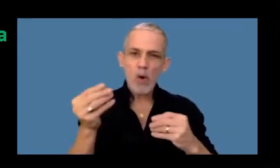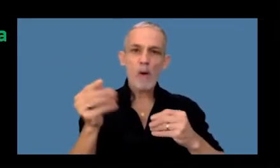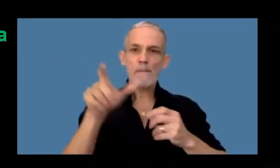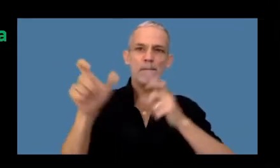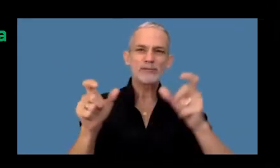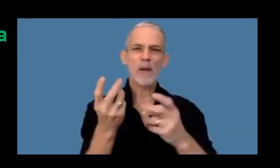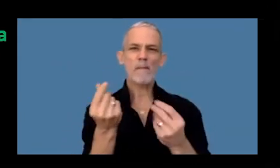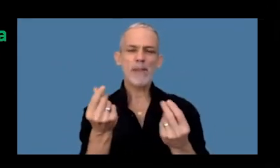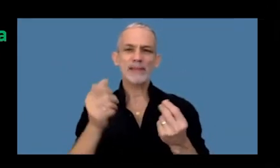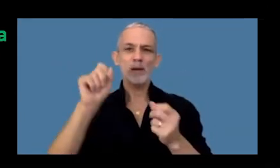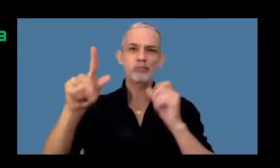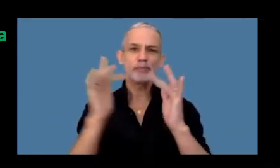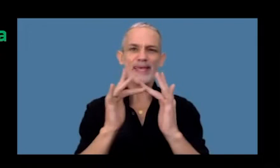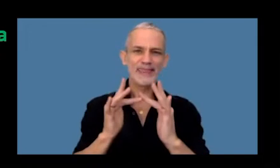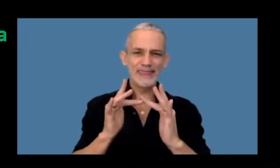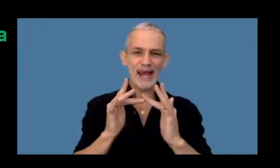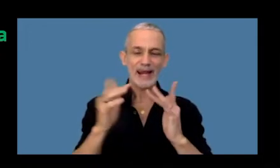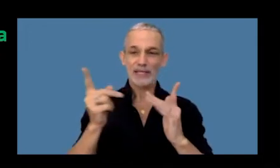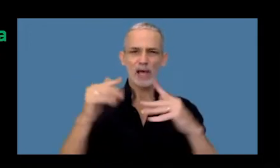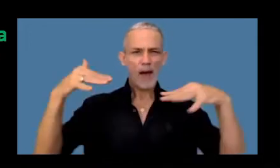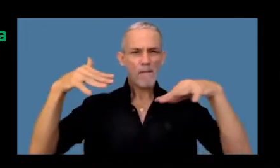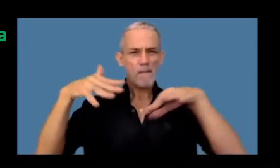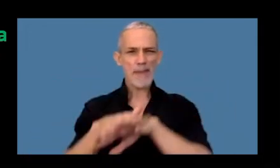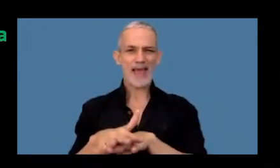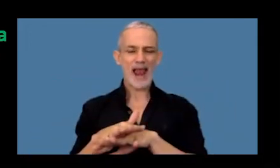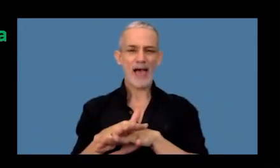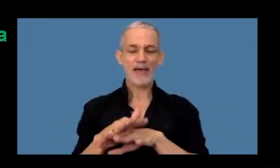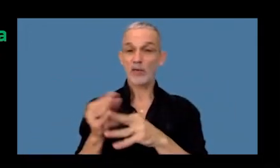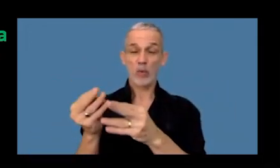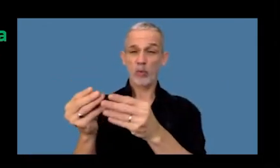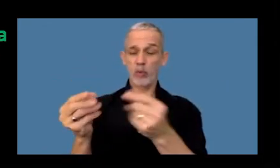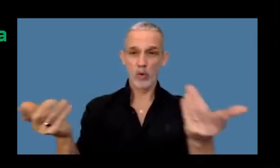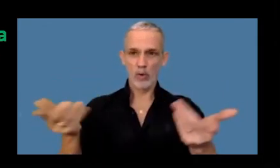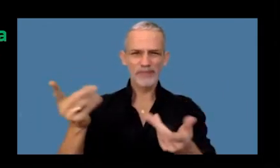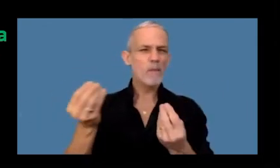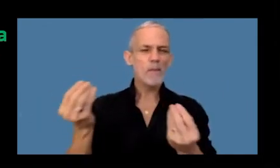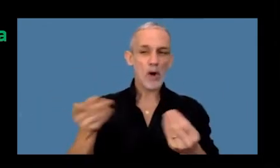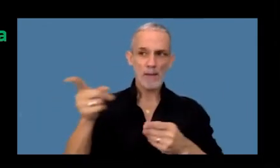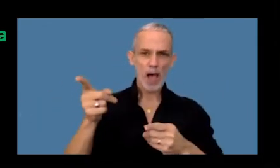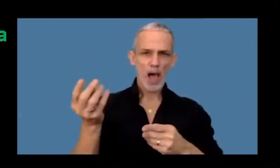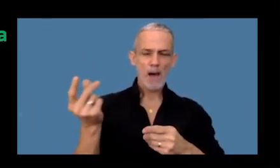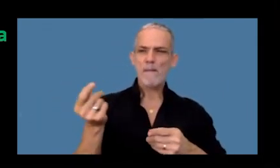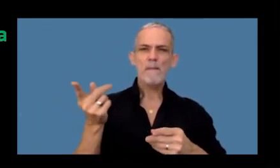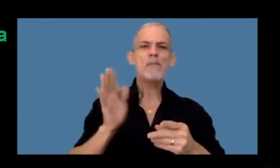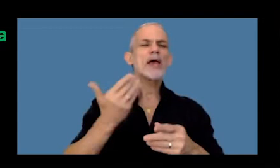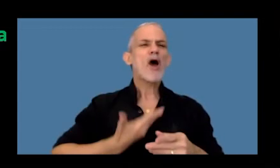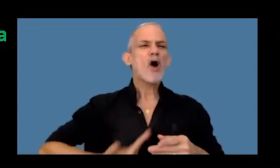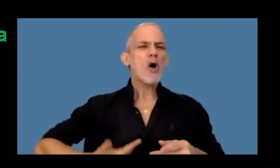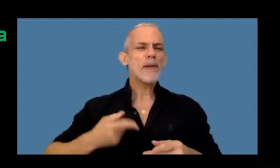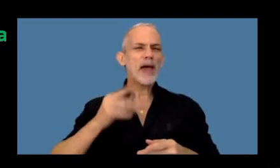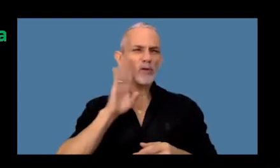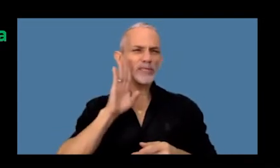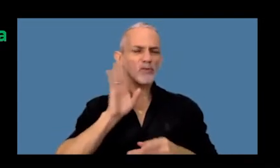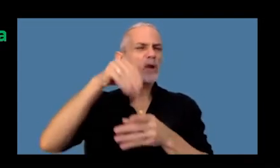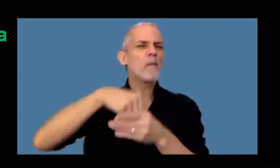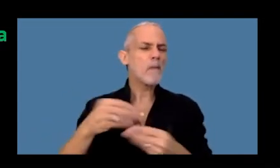criptomonedas que se mixean las que se licúan ¿Por qué? ¿Por qué se involucra el gobierno norteamericano